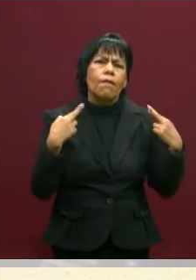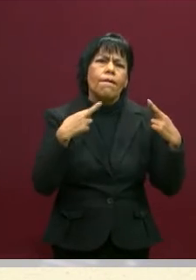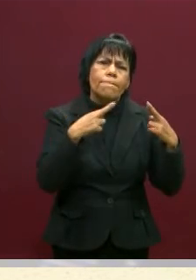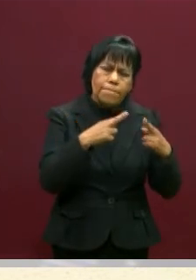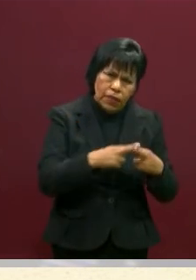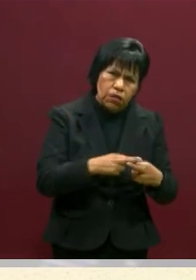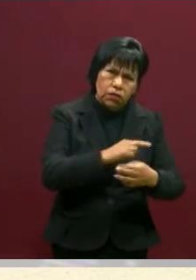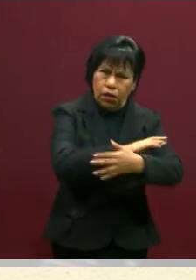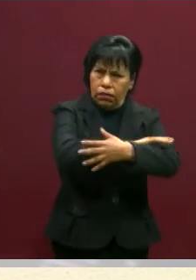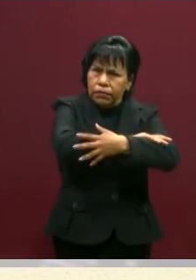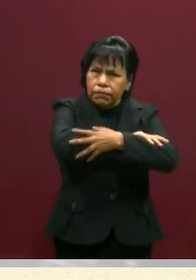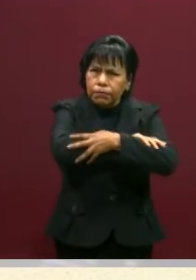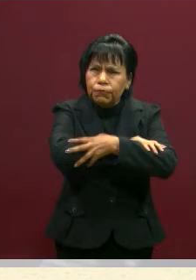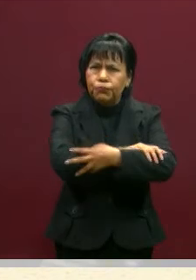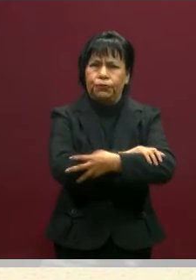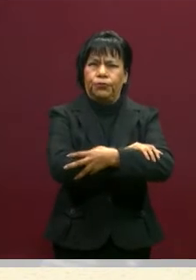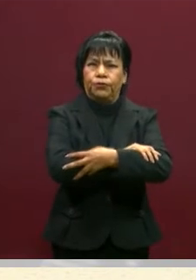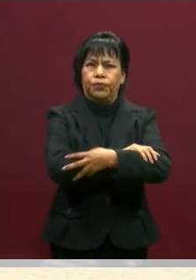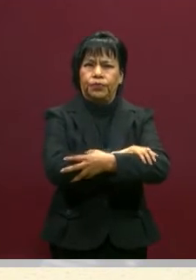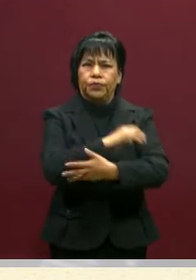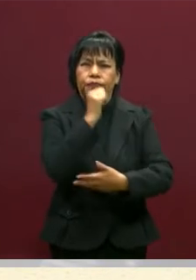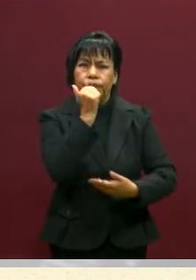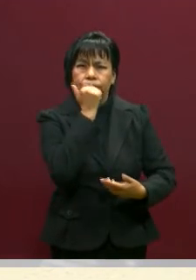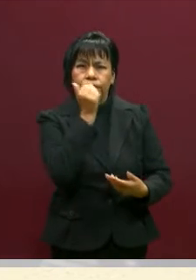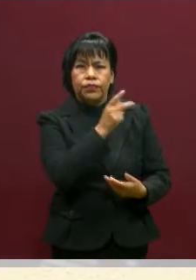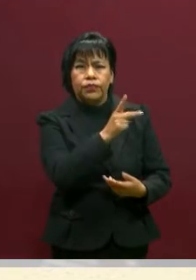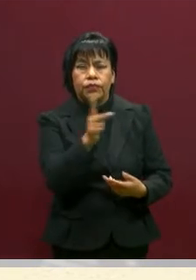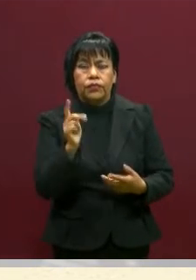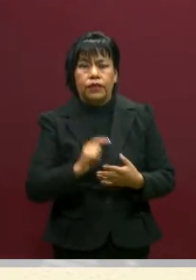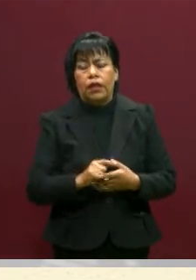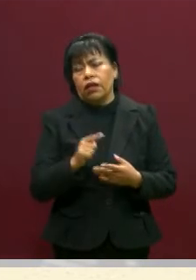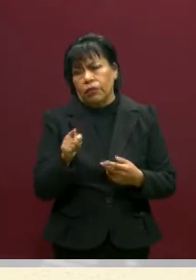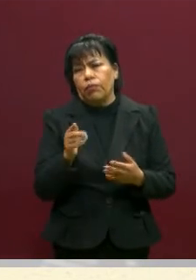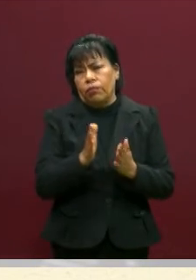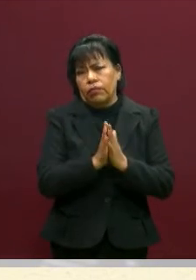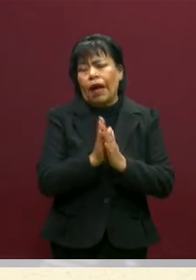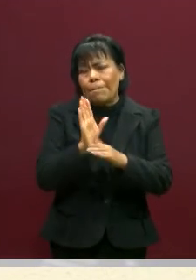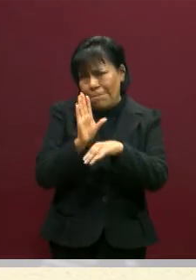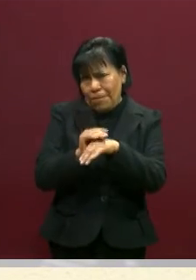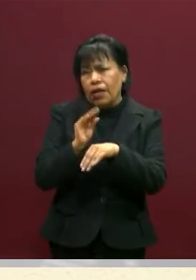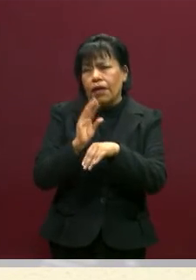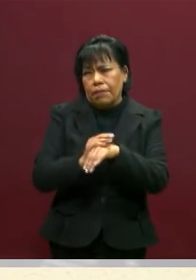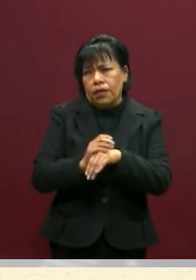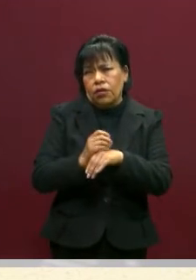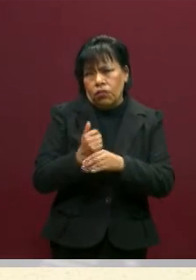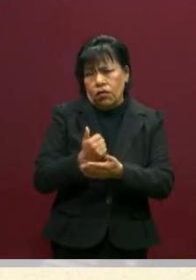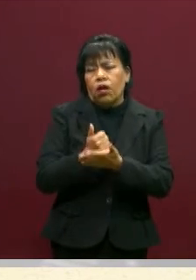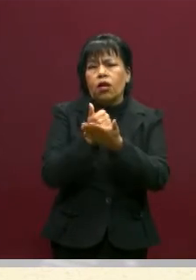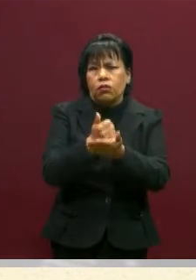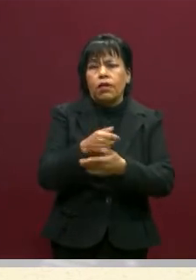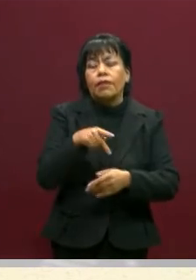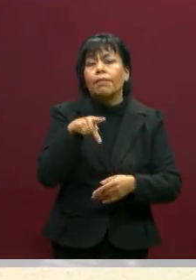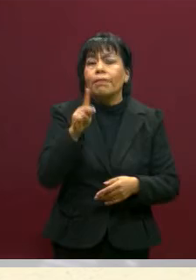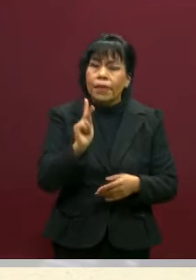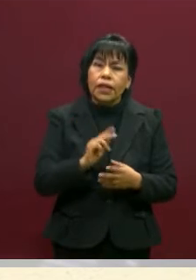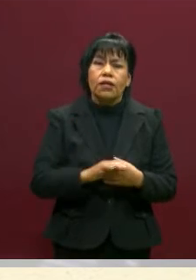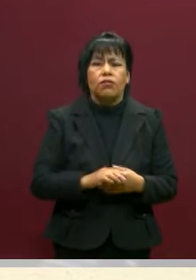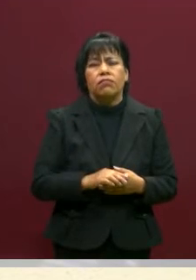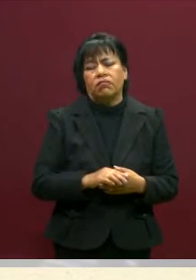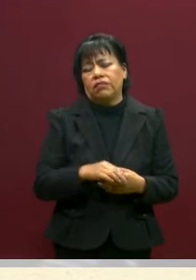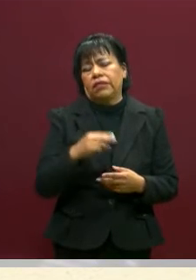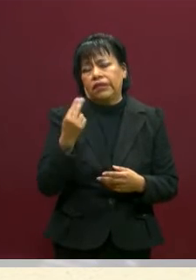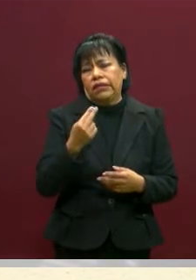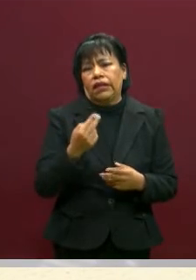solidarios con la situación de sus alumnos y permitan que puedan ayudar a sus padres económicamente, pero sin descuidar sus